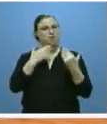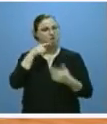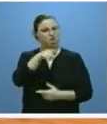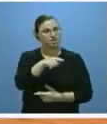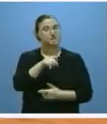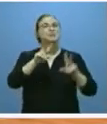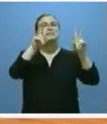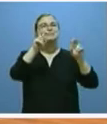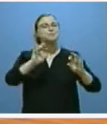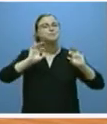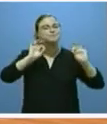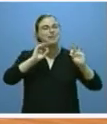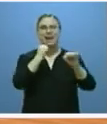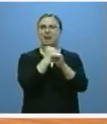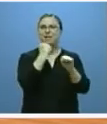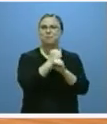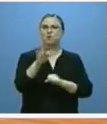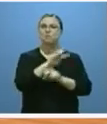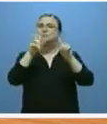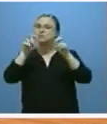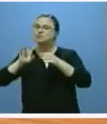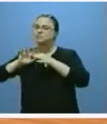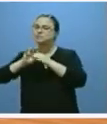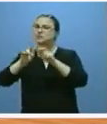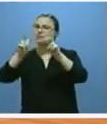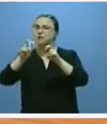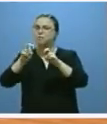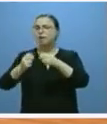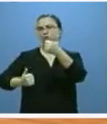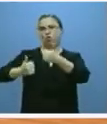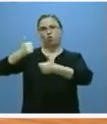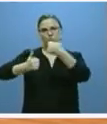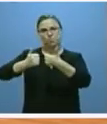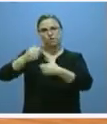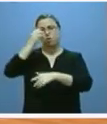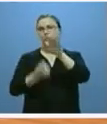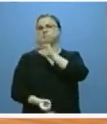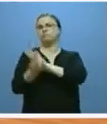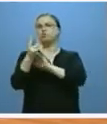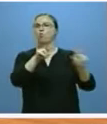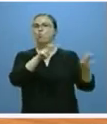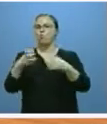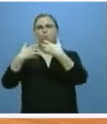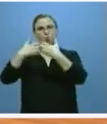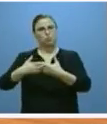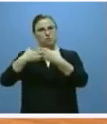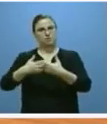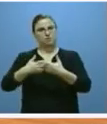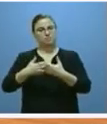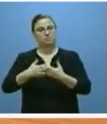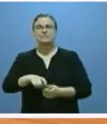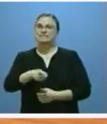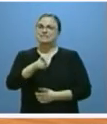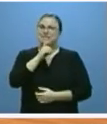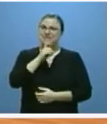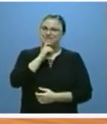en las cuestiones específicamente laborales como en las relativas a la competitividad e innovación industrial. Más difícil